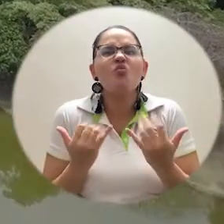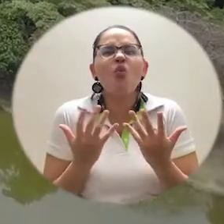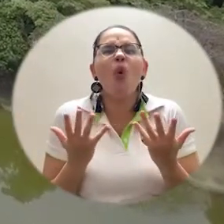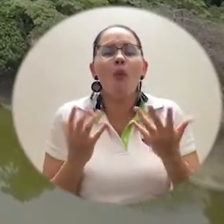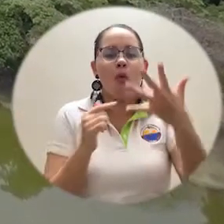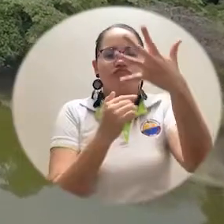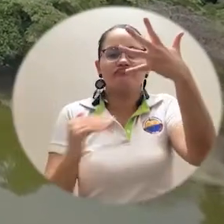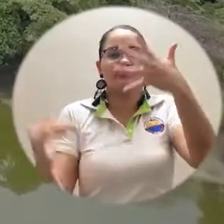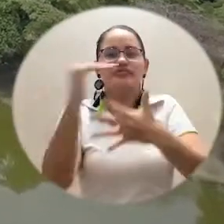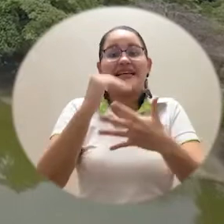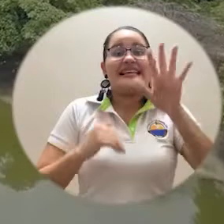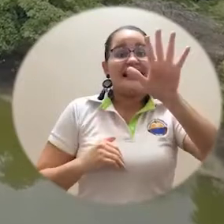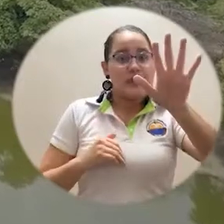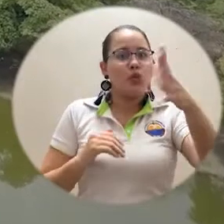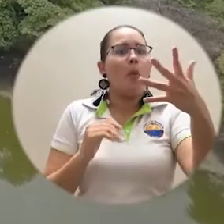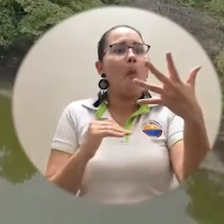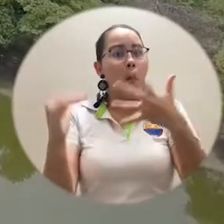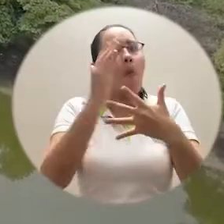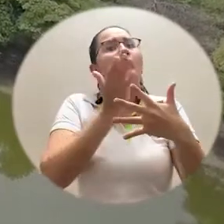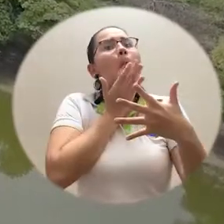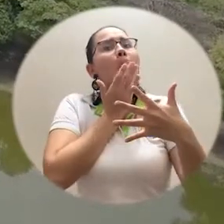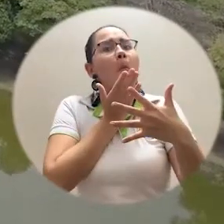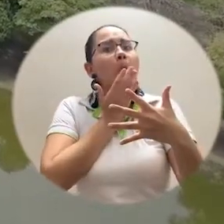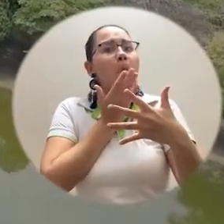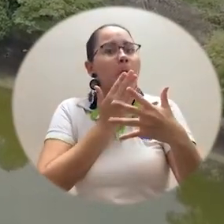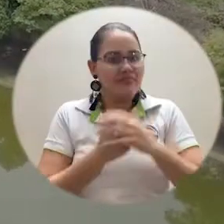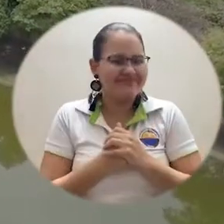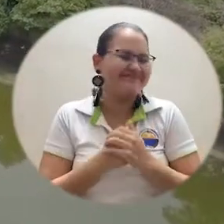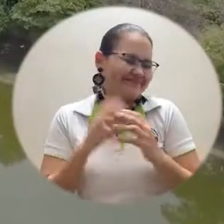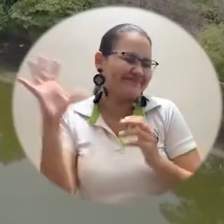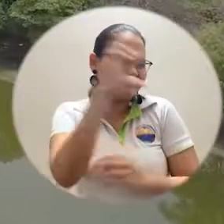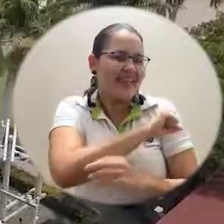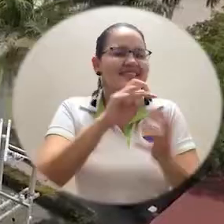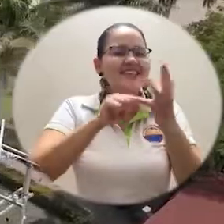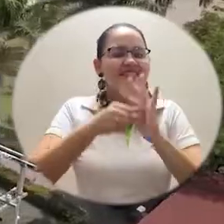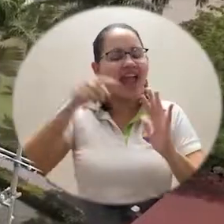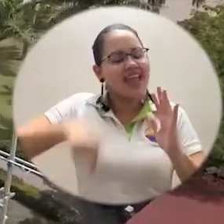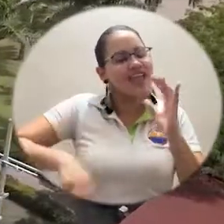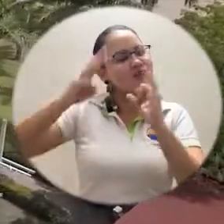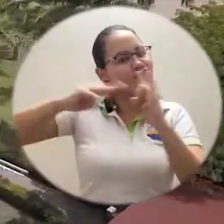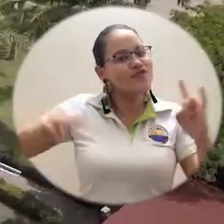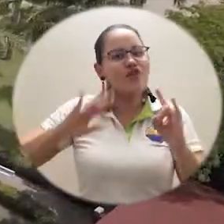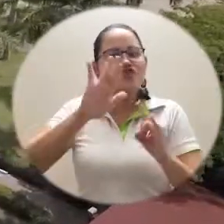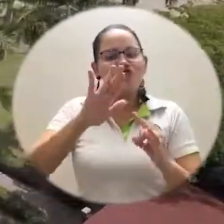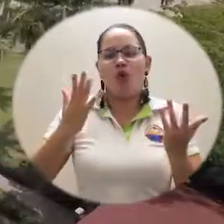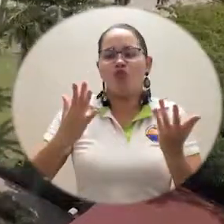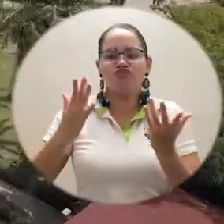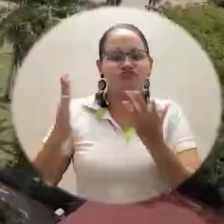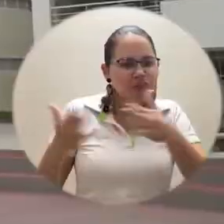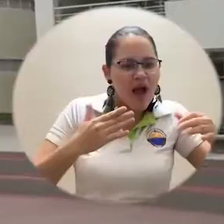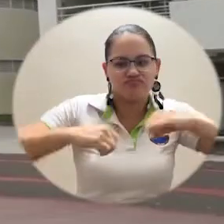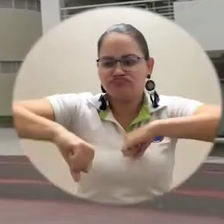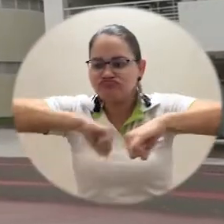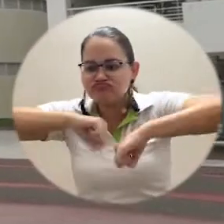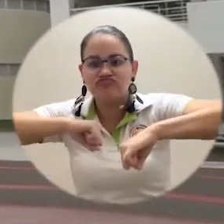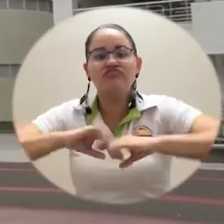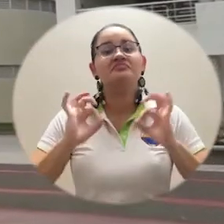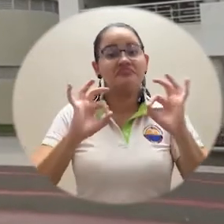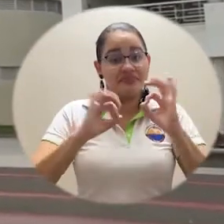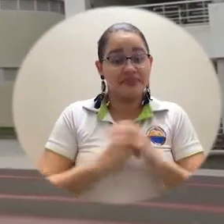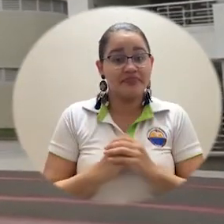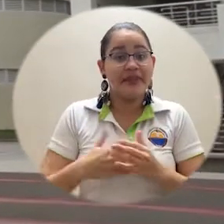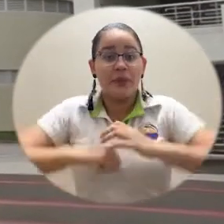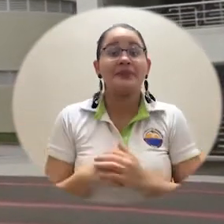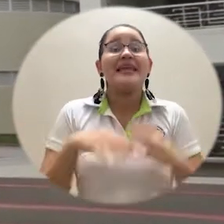institucional y eso sin duda es un reflejo del modelo de buen gobierno que la universidad viene implementando. En su segundo año